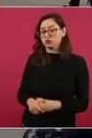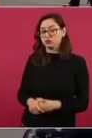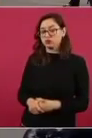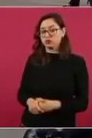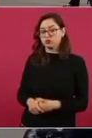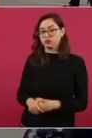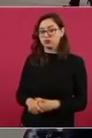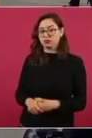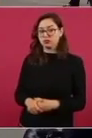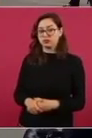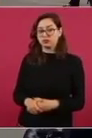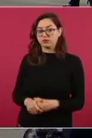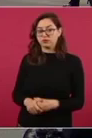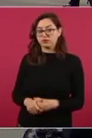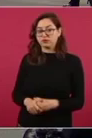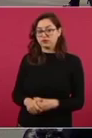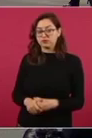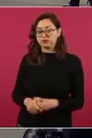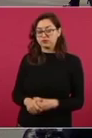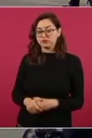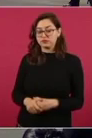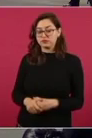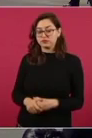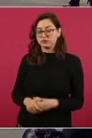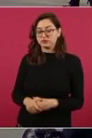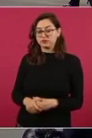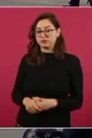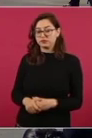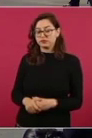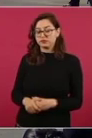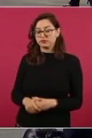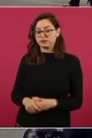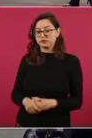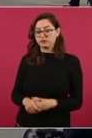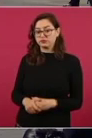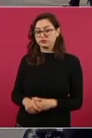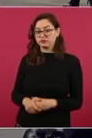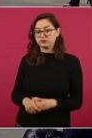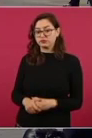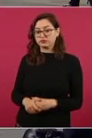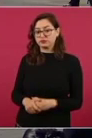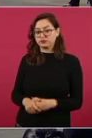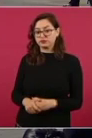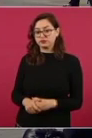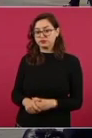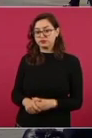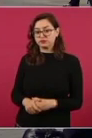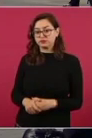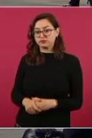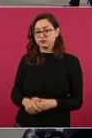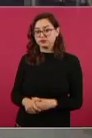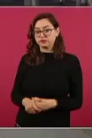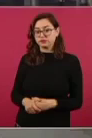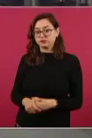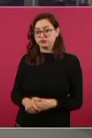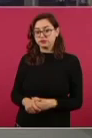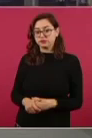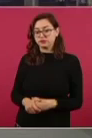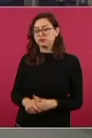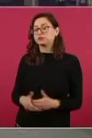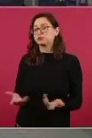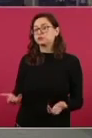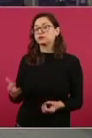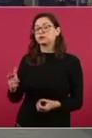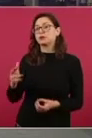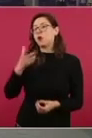En casa de don Isaac